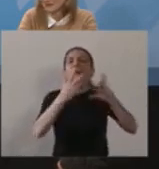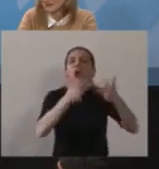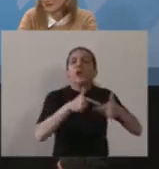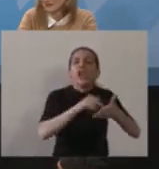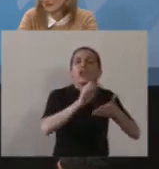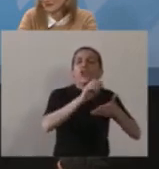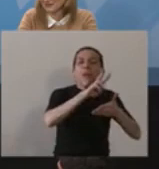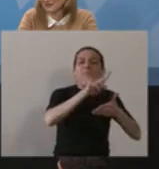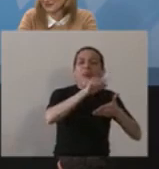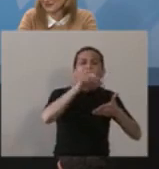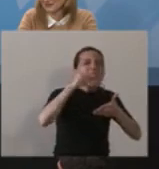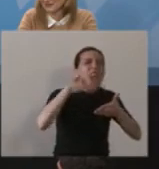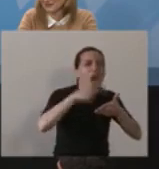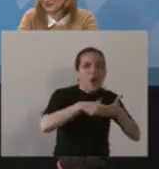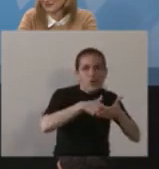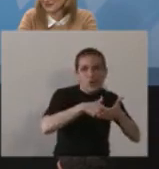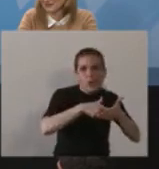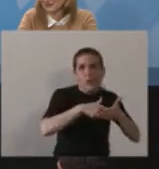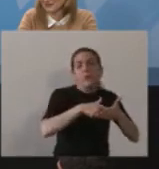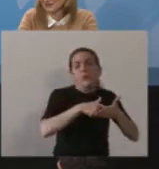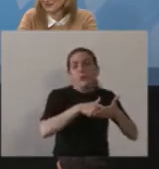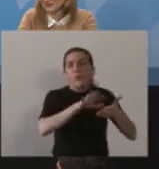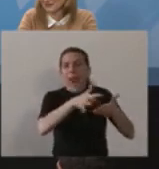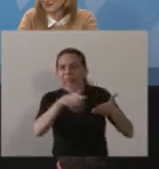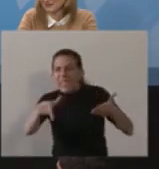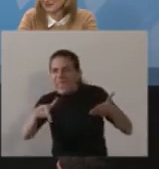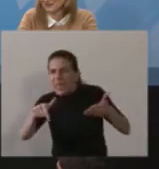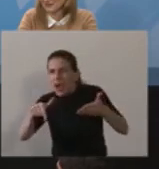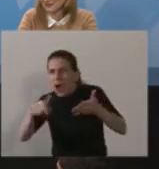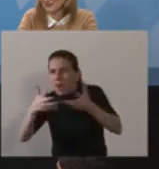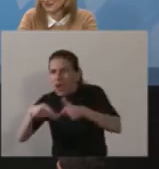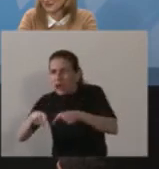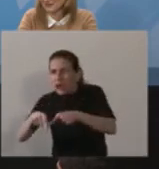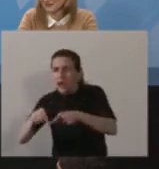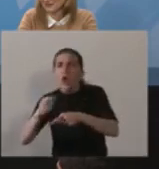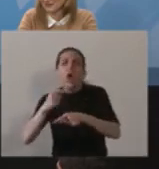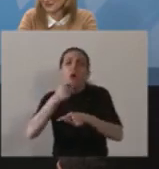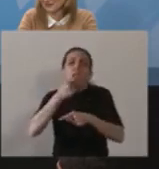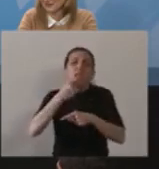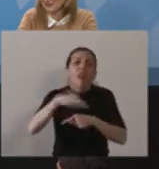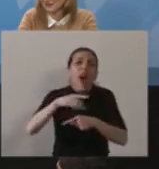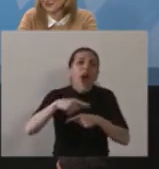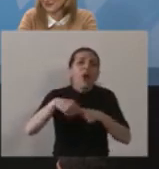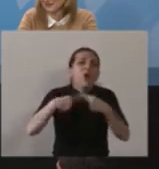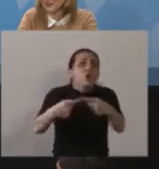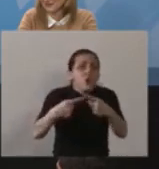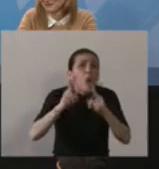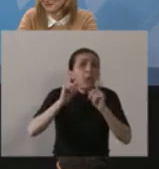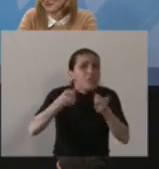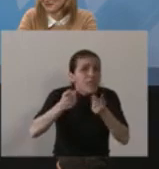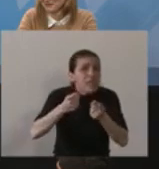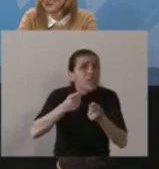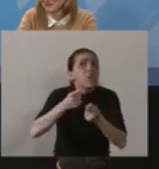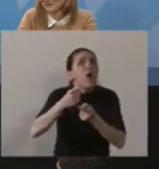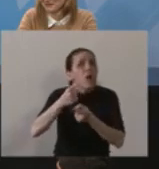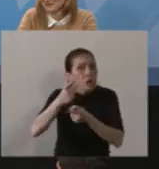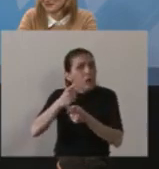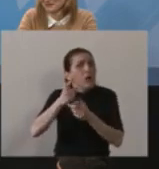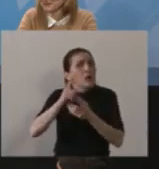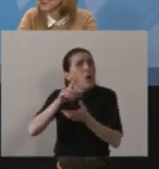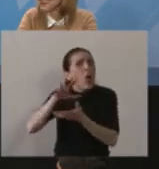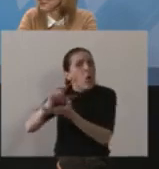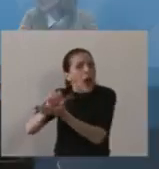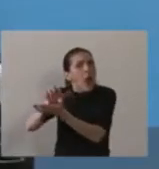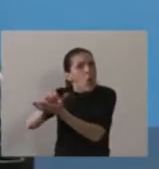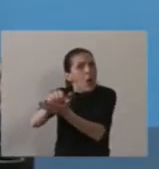puede dar garantías a la oposición de que no va a continuar con otras expropiaciones. A eso me refiero, gracias. No sé si es